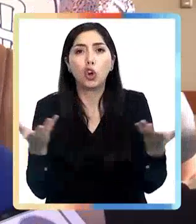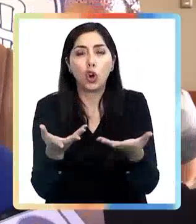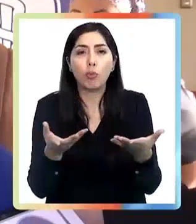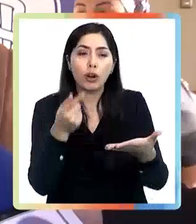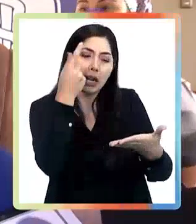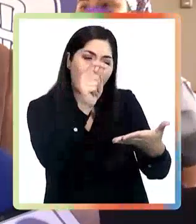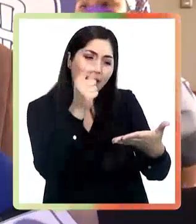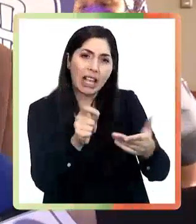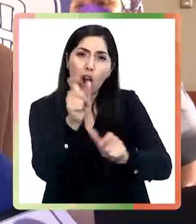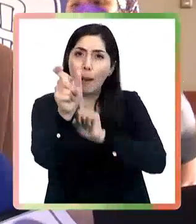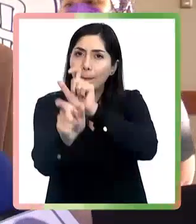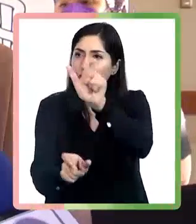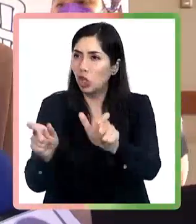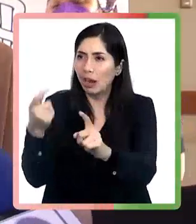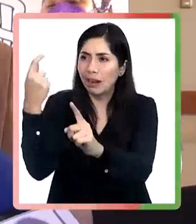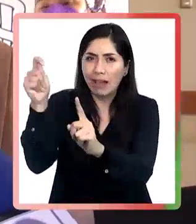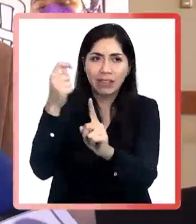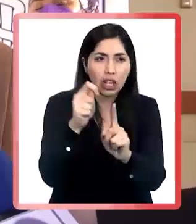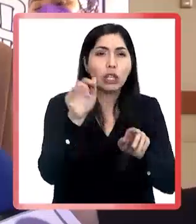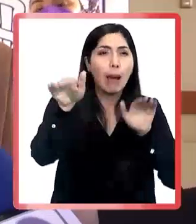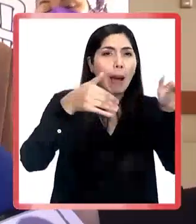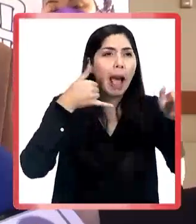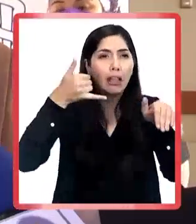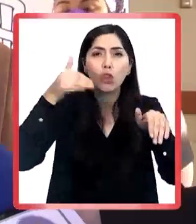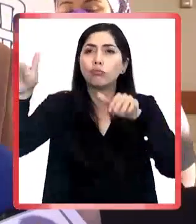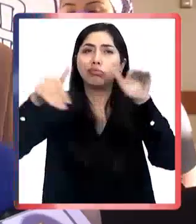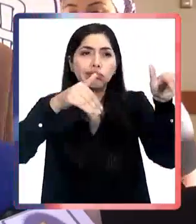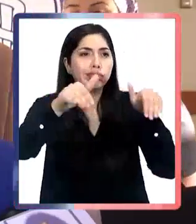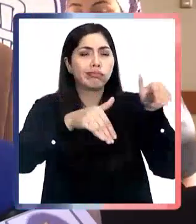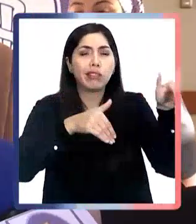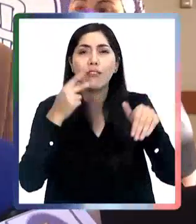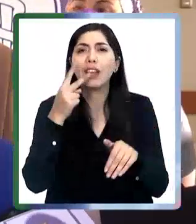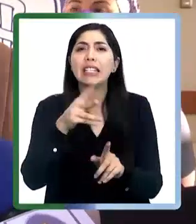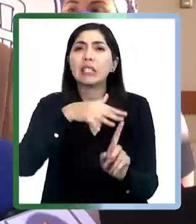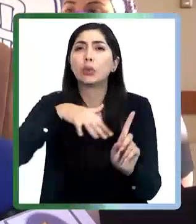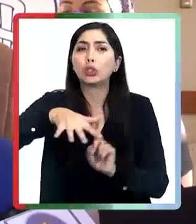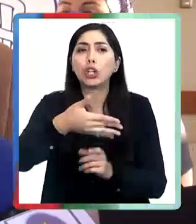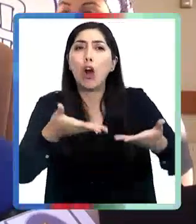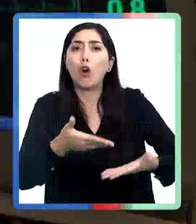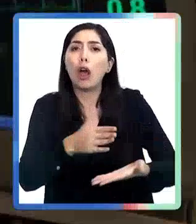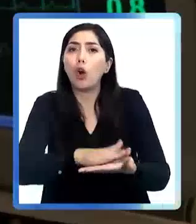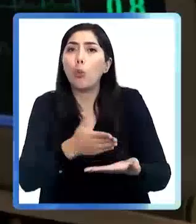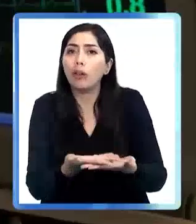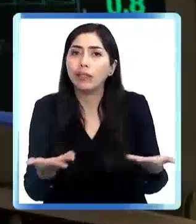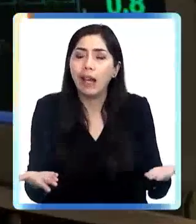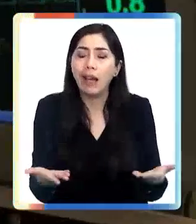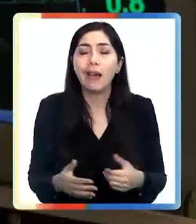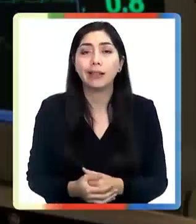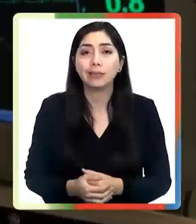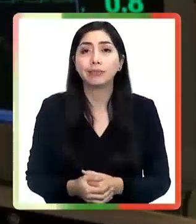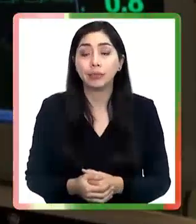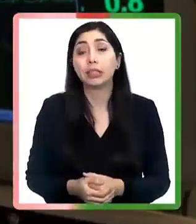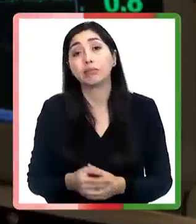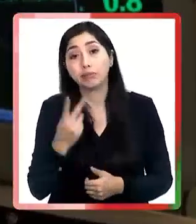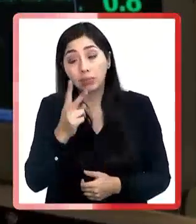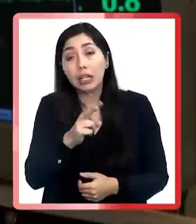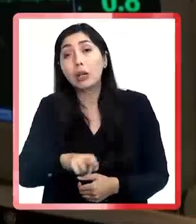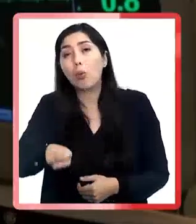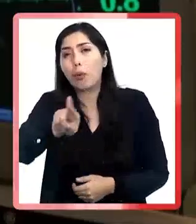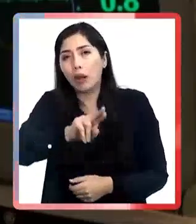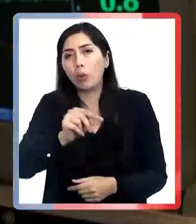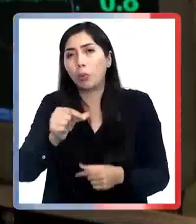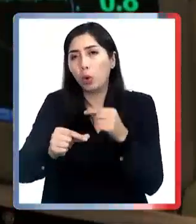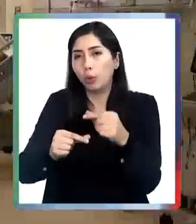una revisión de los pacientes, llamándolos, citándolos, viendo la situación actual en que están y los recuperando